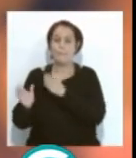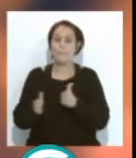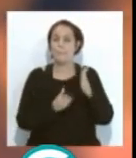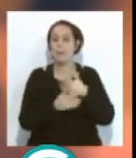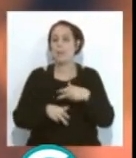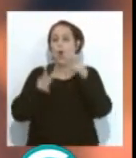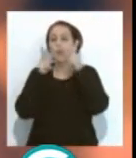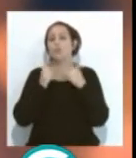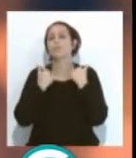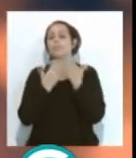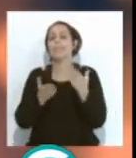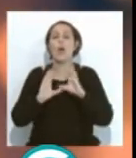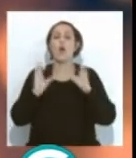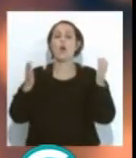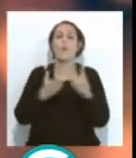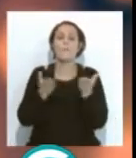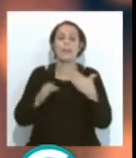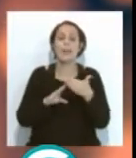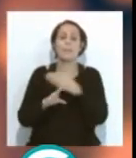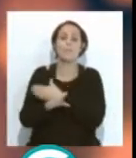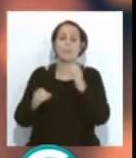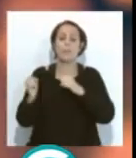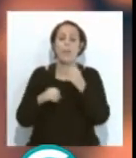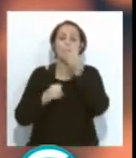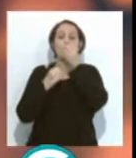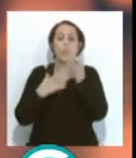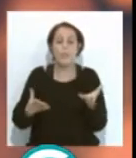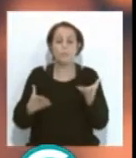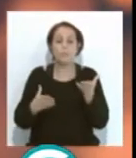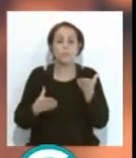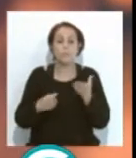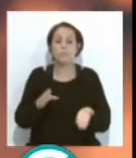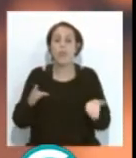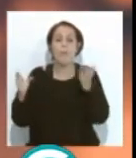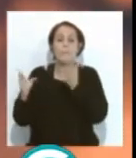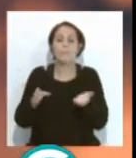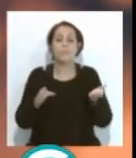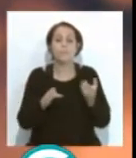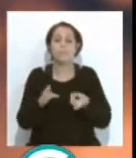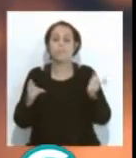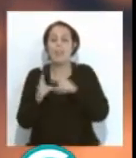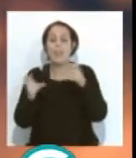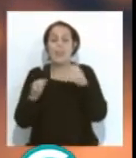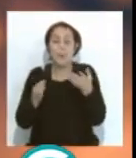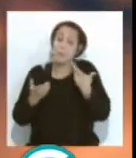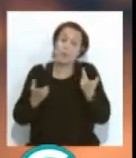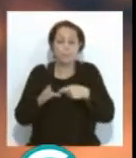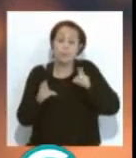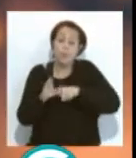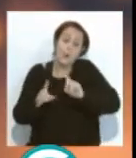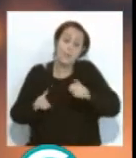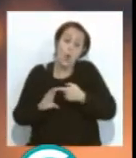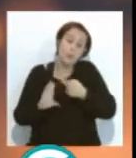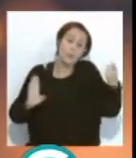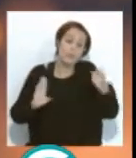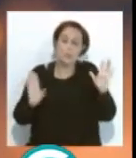En plan, esta comparsa ha estado muy bien en preliminares. Debería pasar, pero no pasa. O veis, ya hay una menos, porque es verdad que después, en